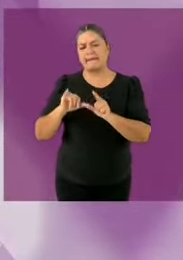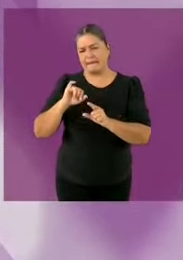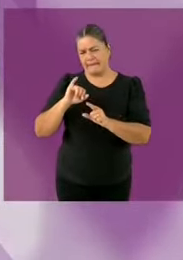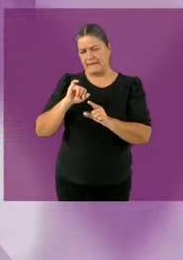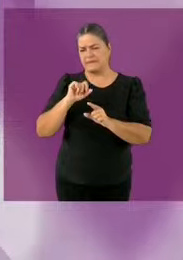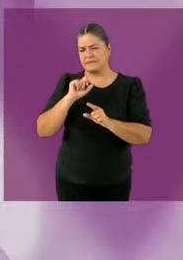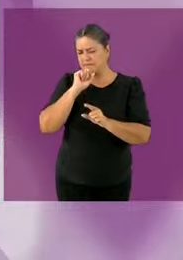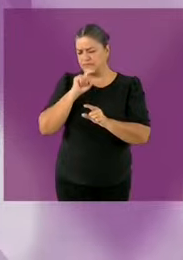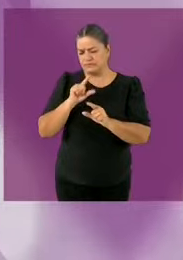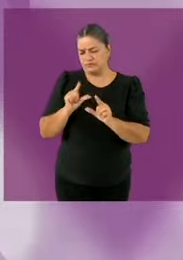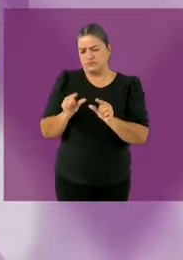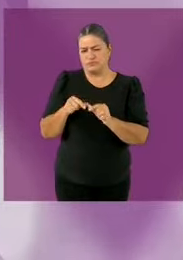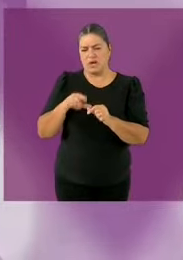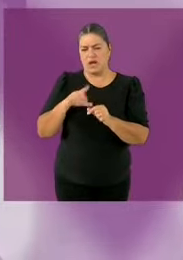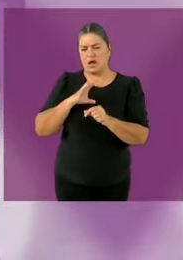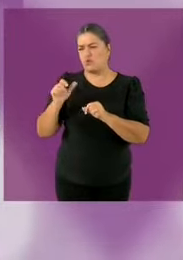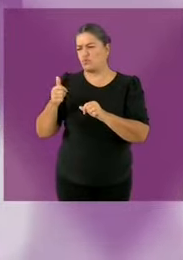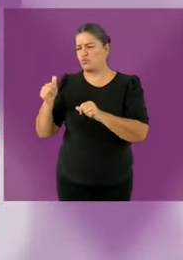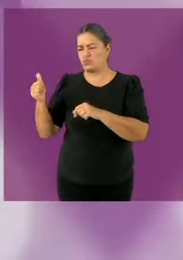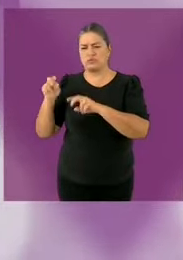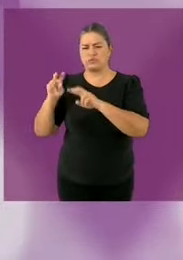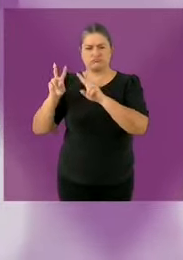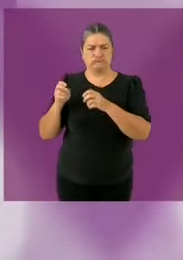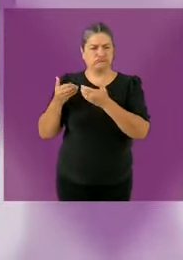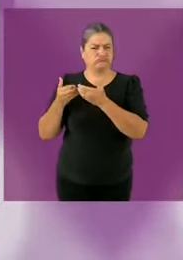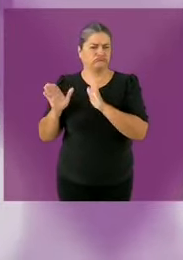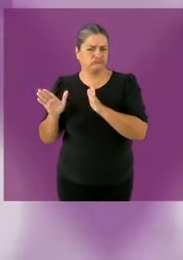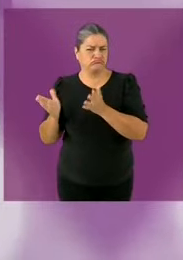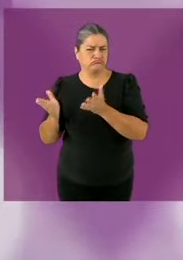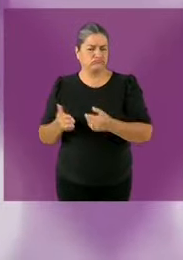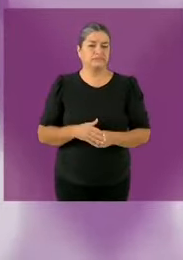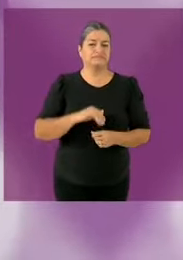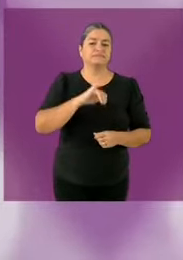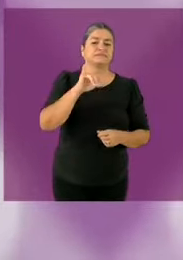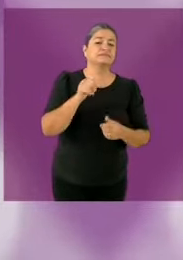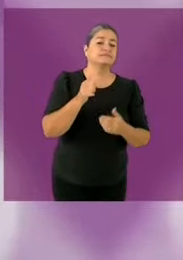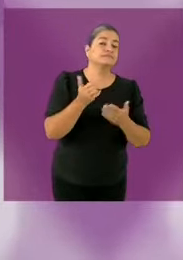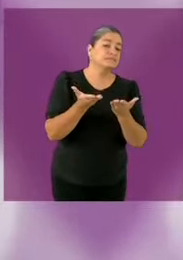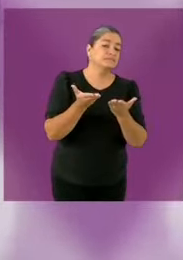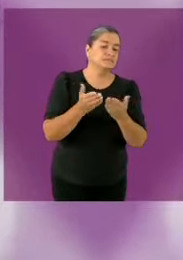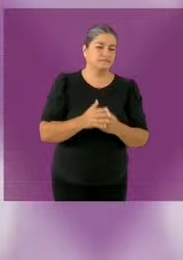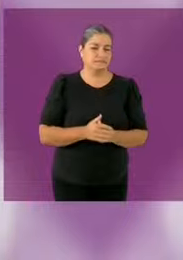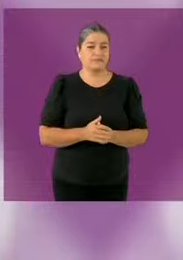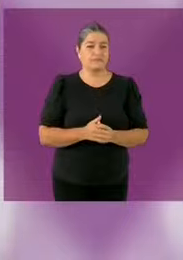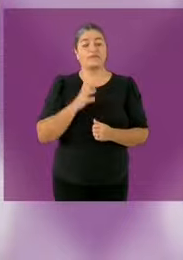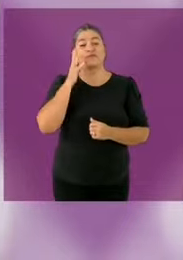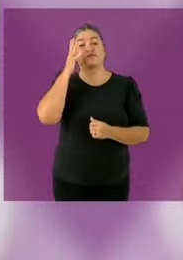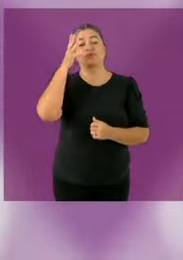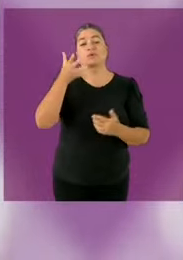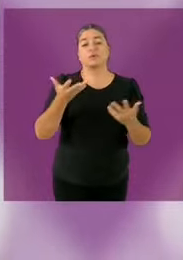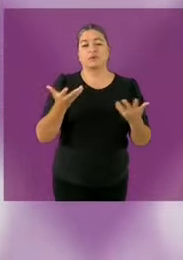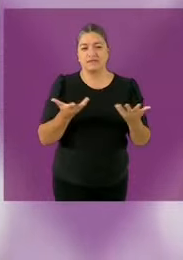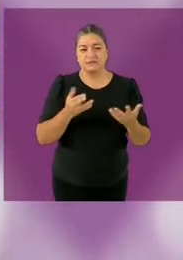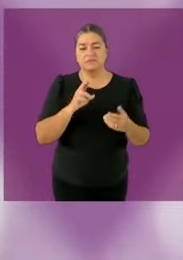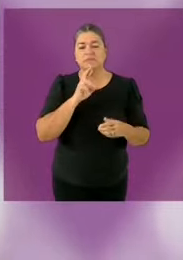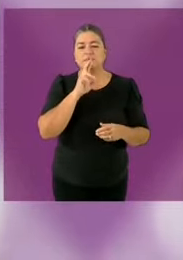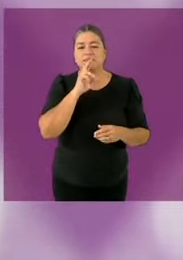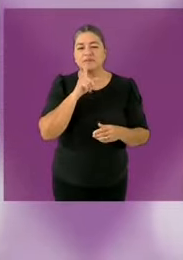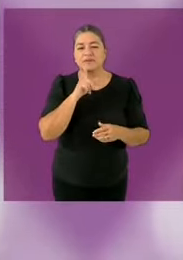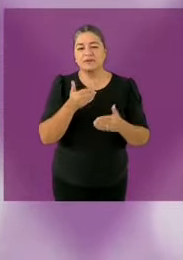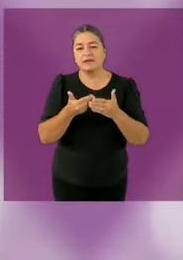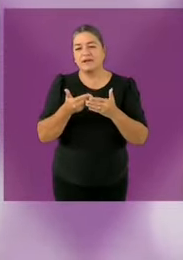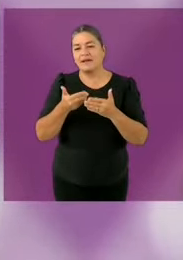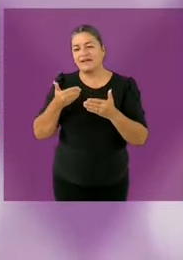importante no solamente decirte qué proponemos para hacer en el futuro, qué hicimos y qué hemos hecho en los cargos que hemos tenido. Cuando